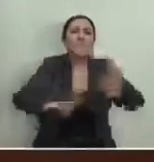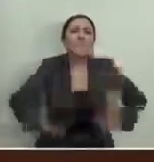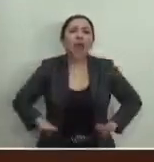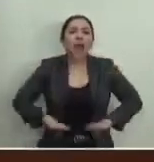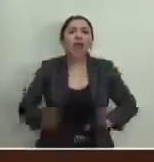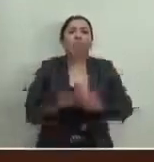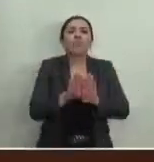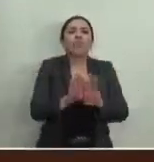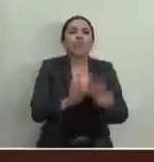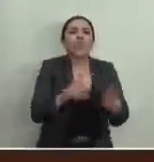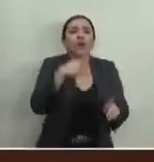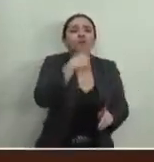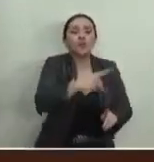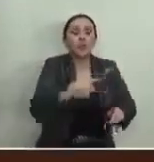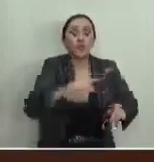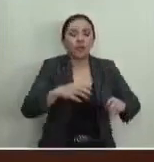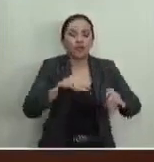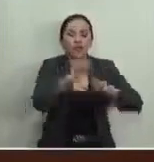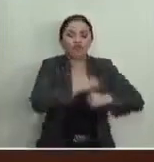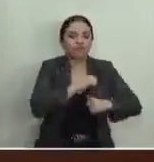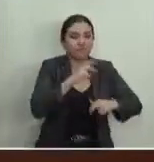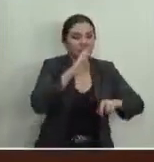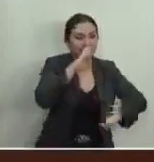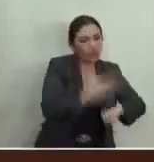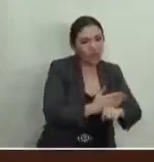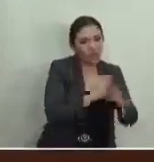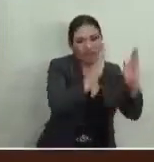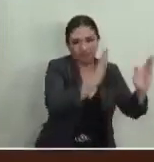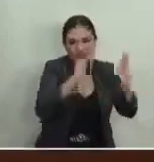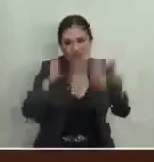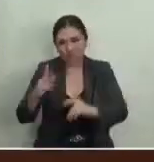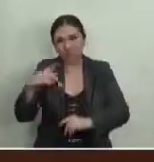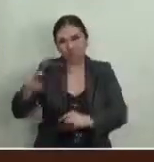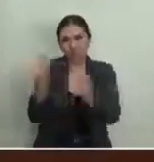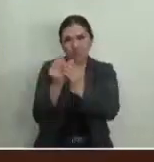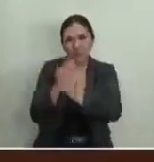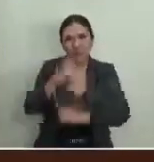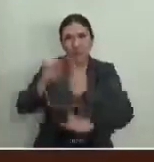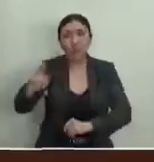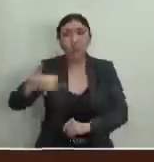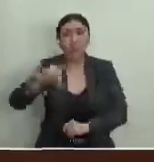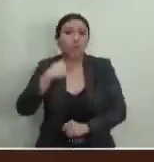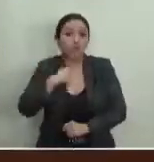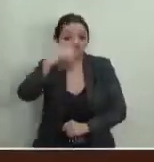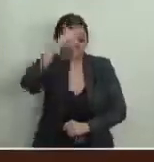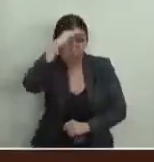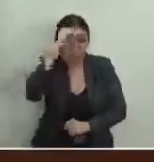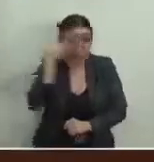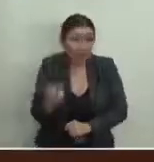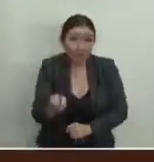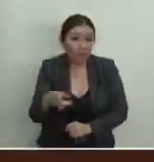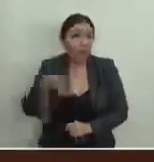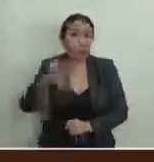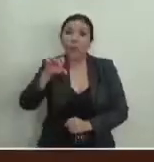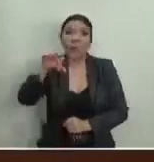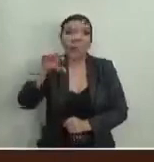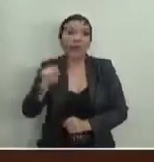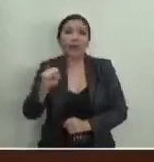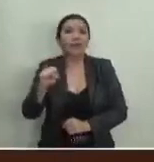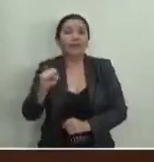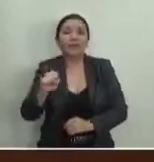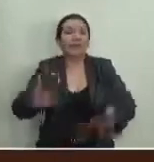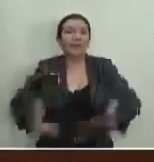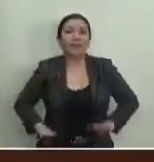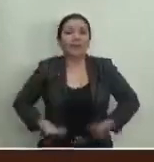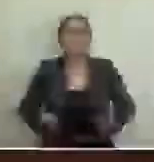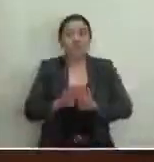excepcional del recurso de reconsideración. Pero yo me atrevería a pensar que no es tan absoluto que el recurso de